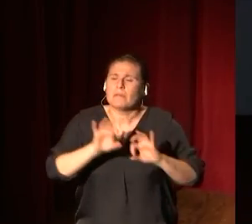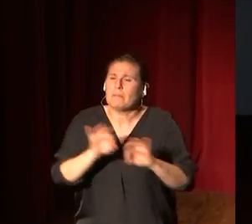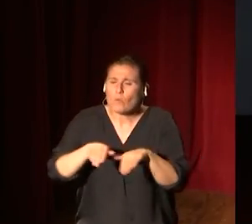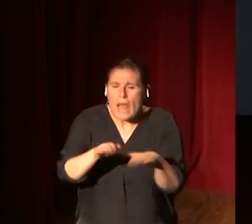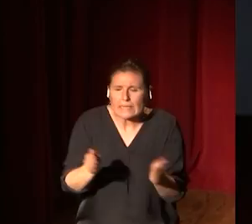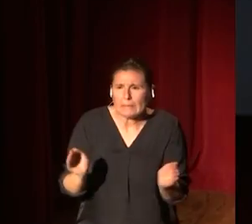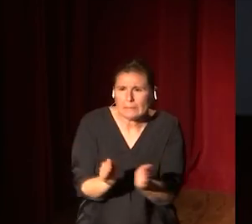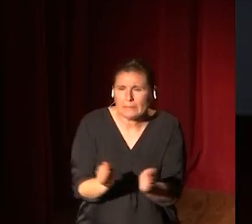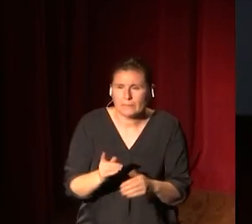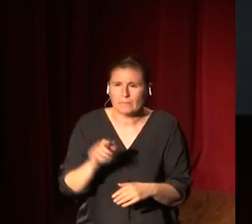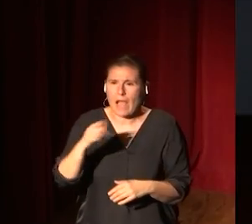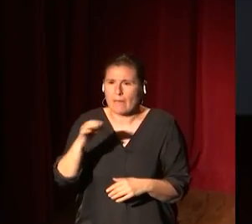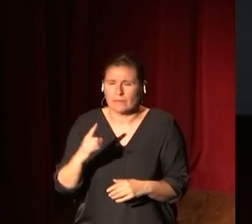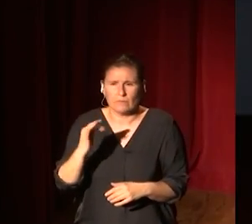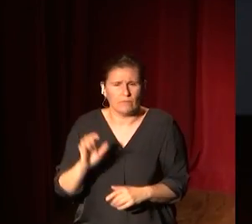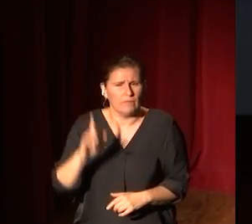que tiene una fe